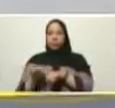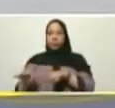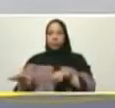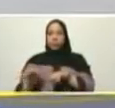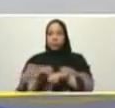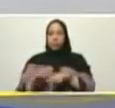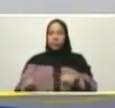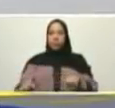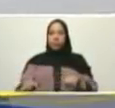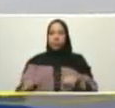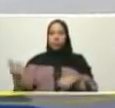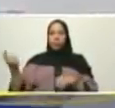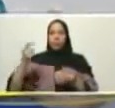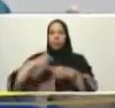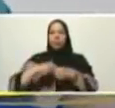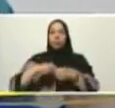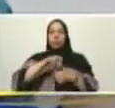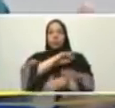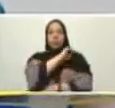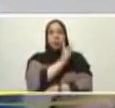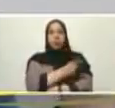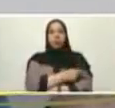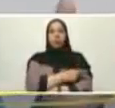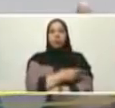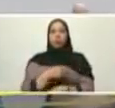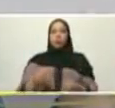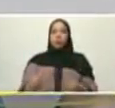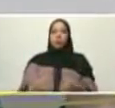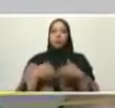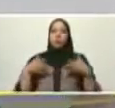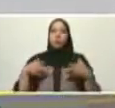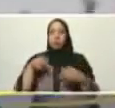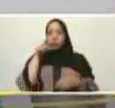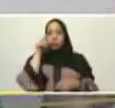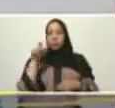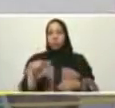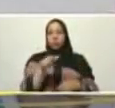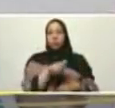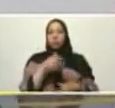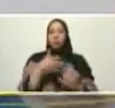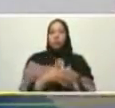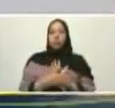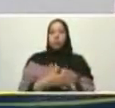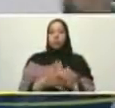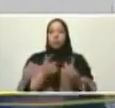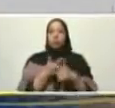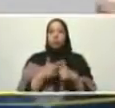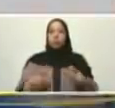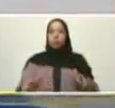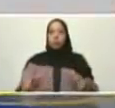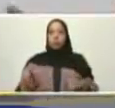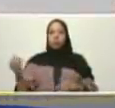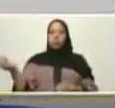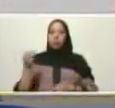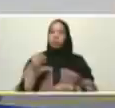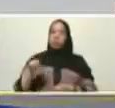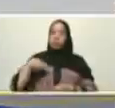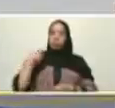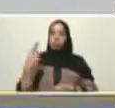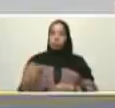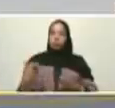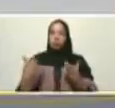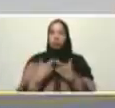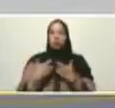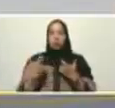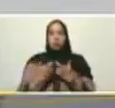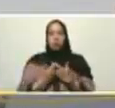un vacío con un gran potencial que es la comunidad los consejos comunales y su agregación en comuna y más adelante la agregación de